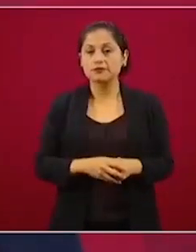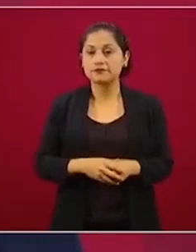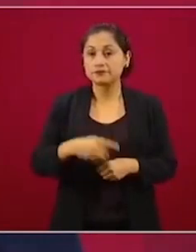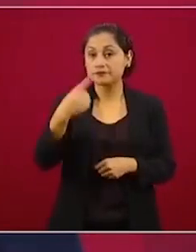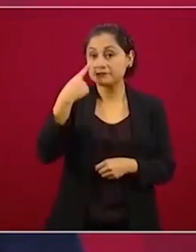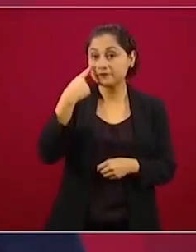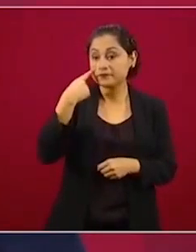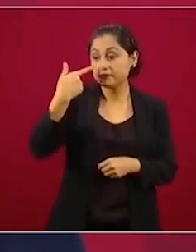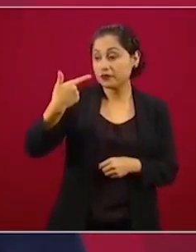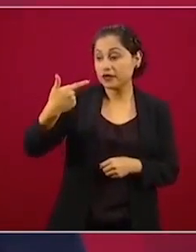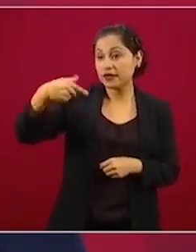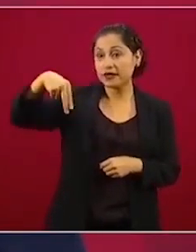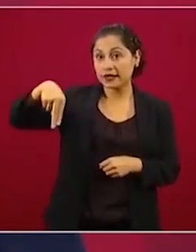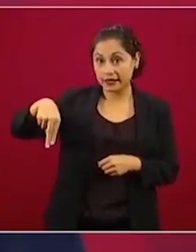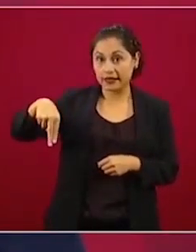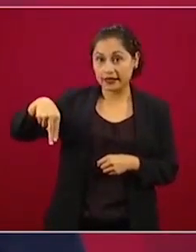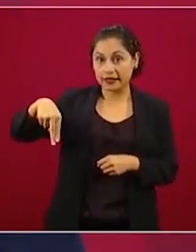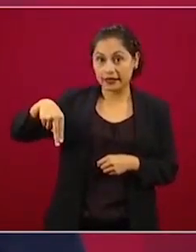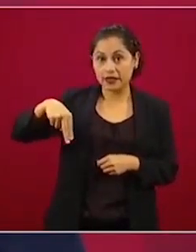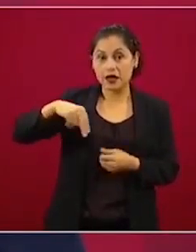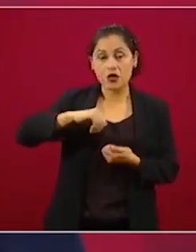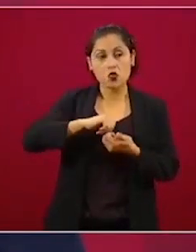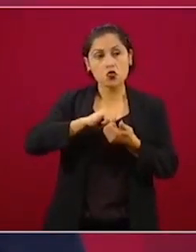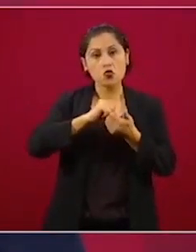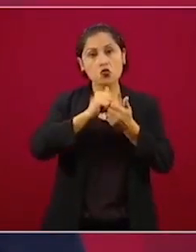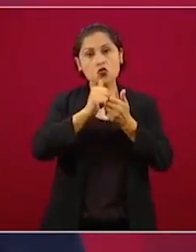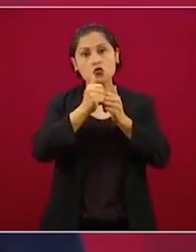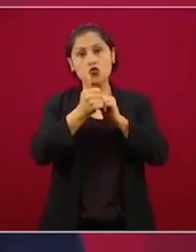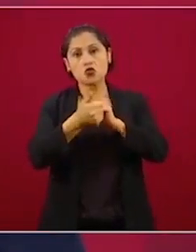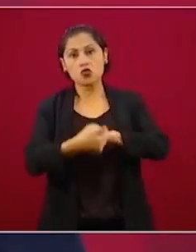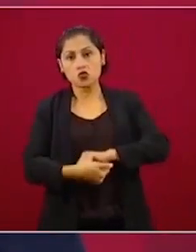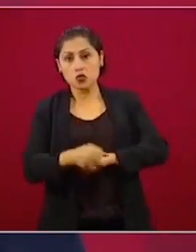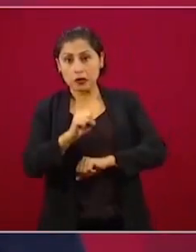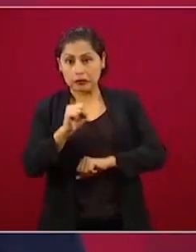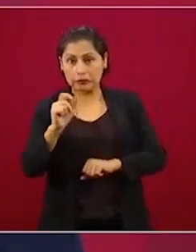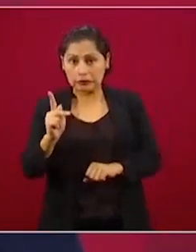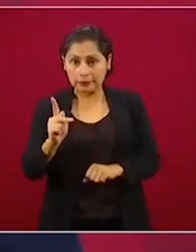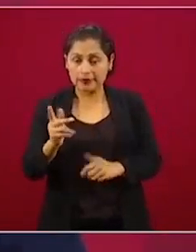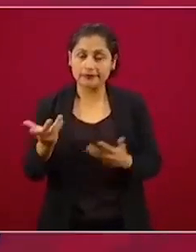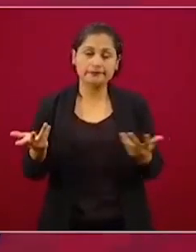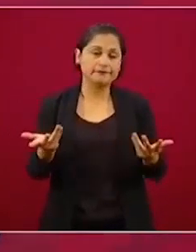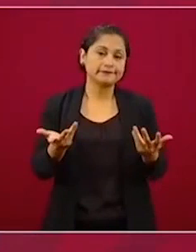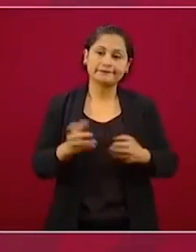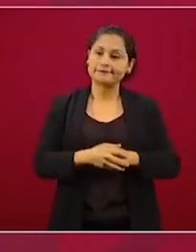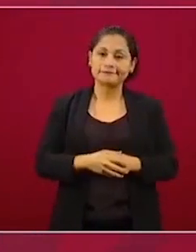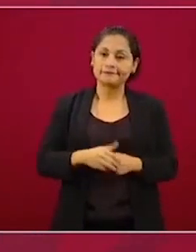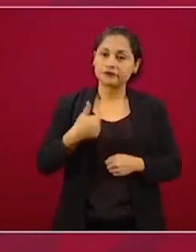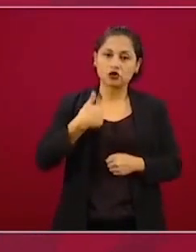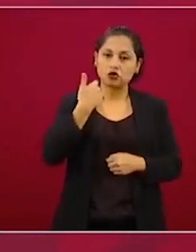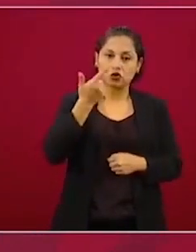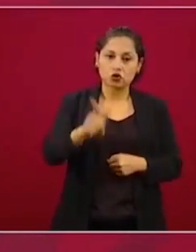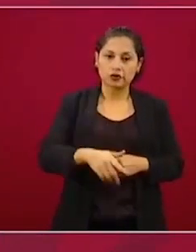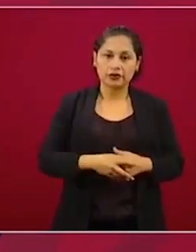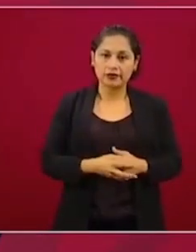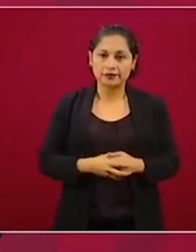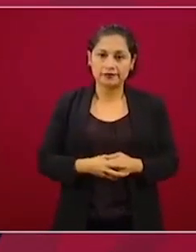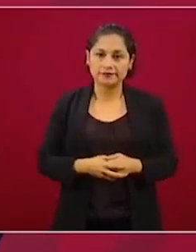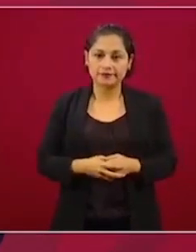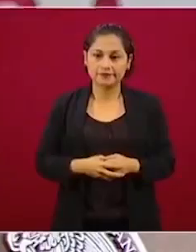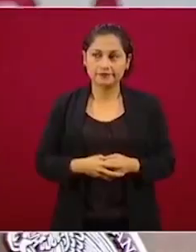Policía Federal preventiva, sería un